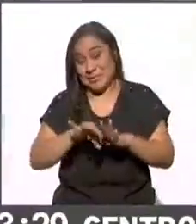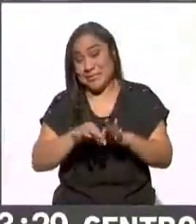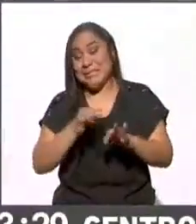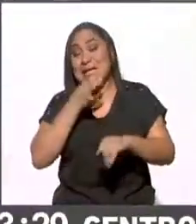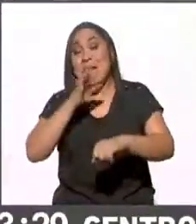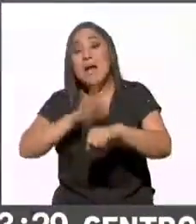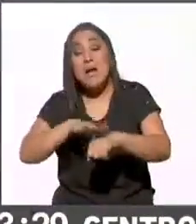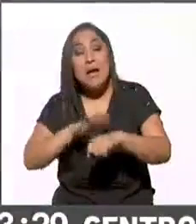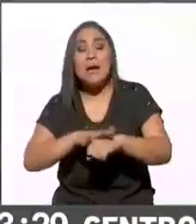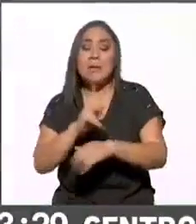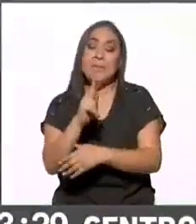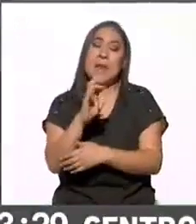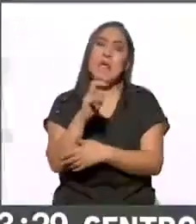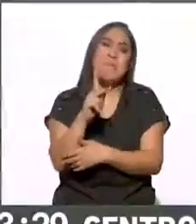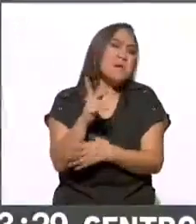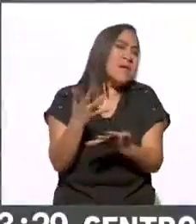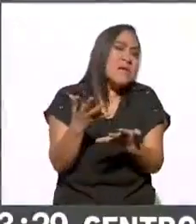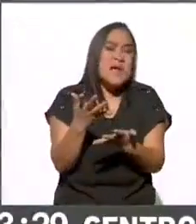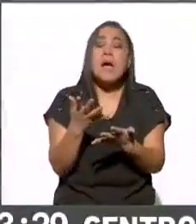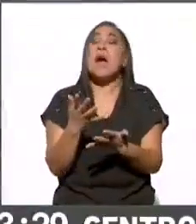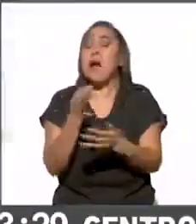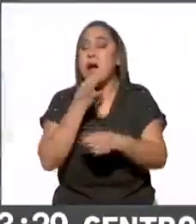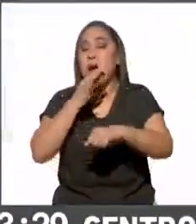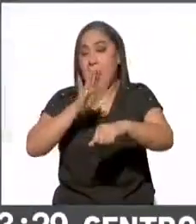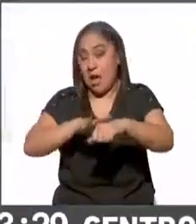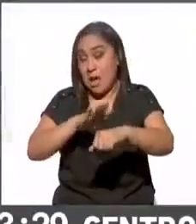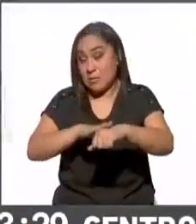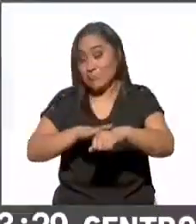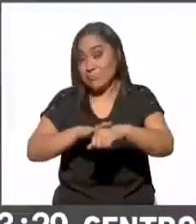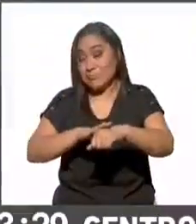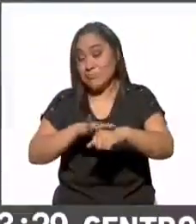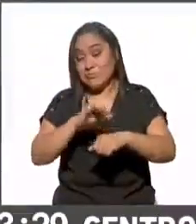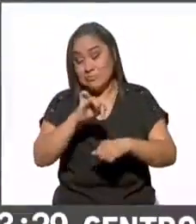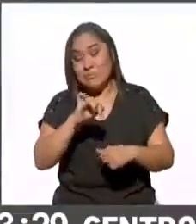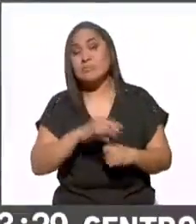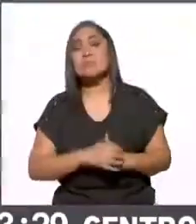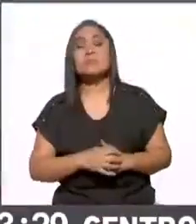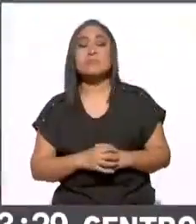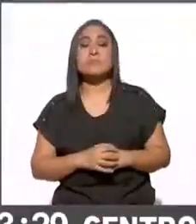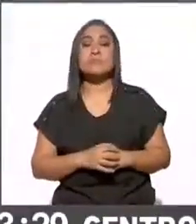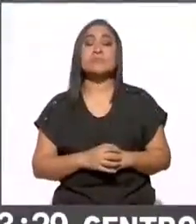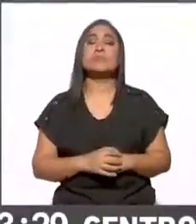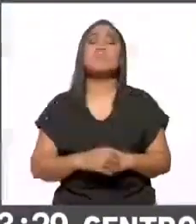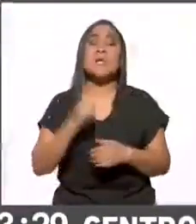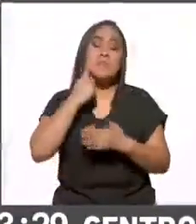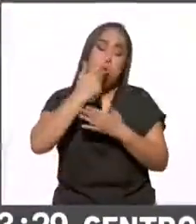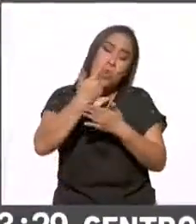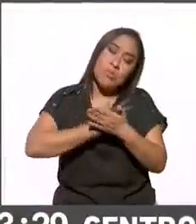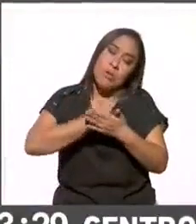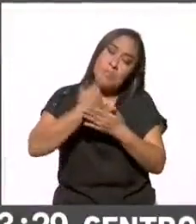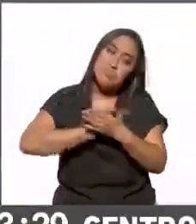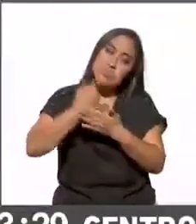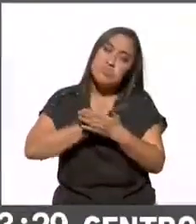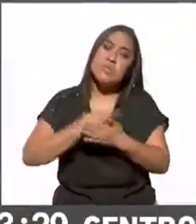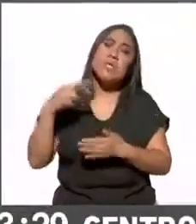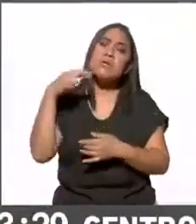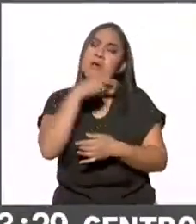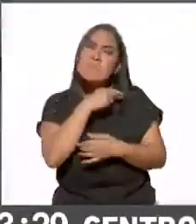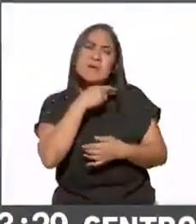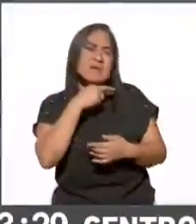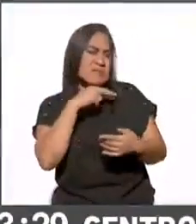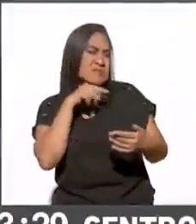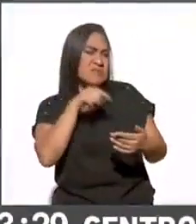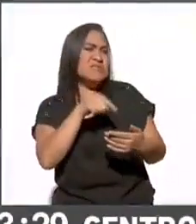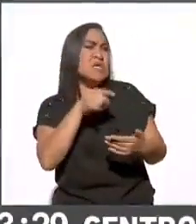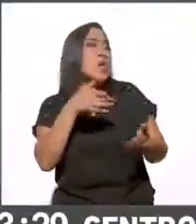cómo va el PREP, hacer mención o hacer la aclaración, mejor dicho, de el conteo rápido es una especie de